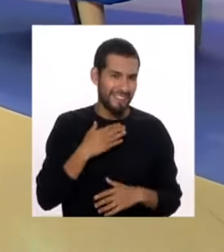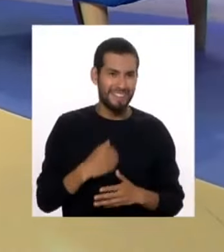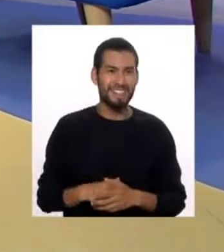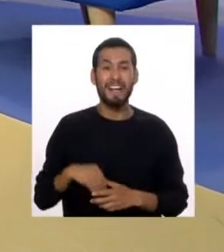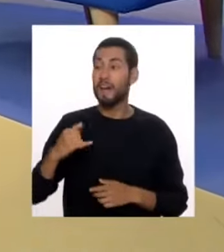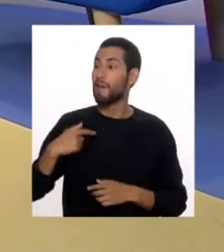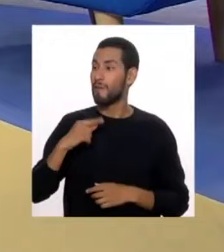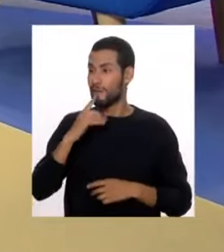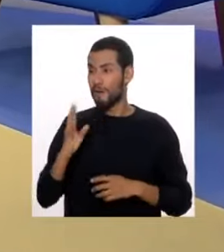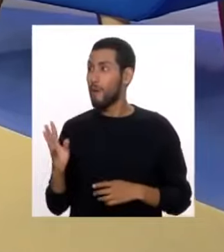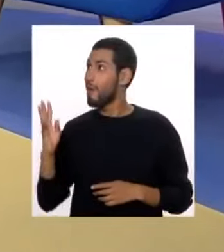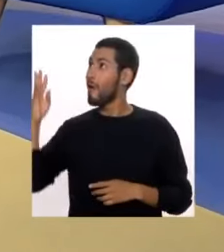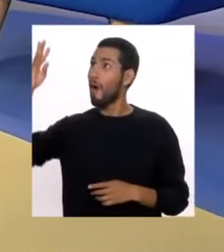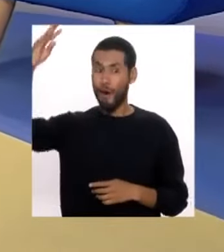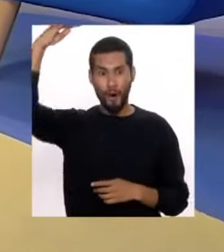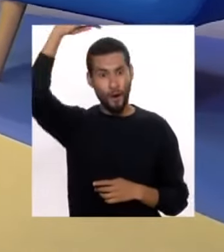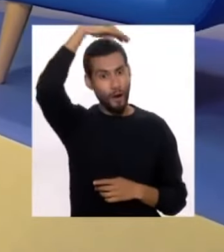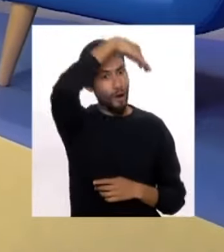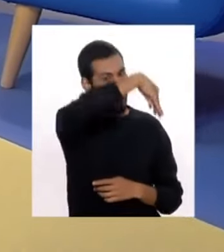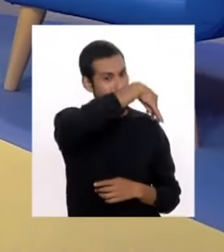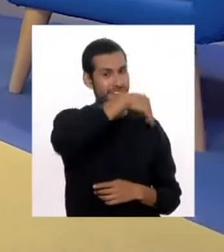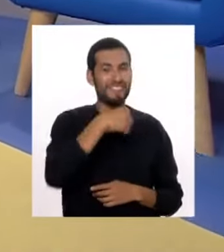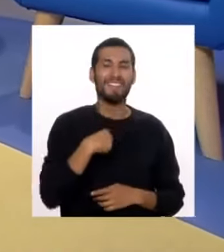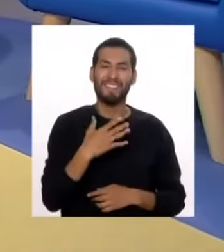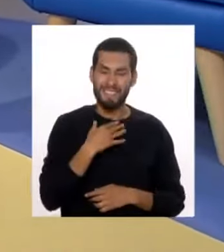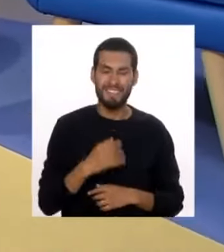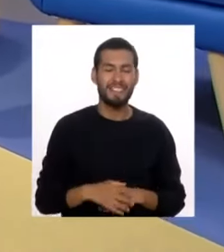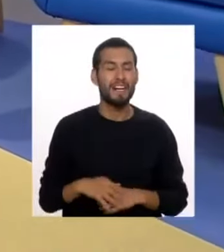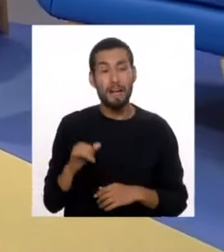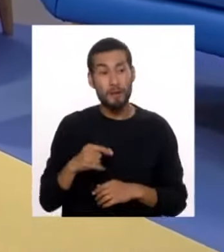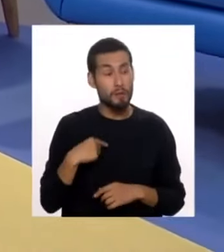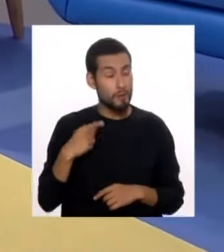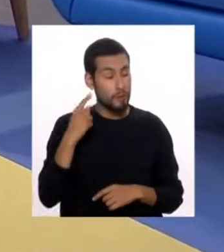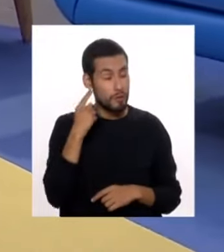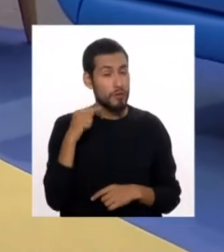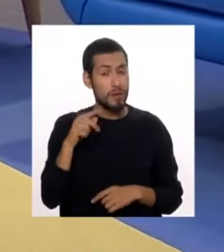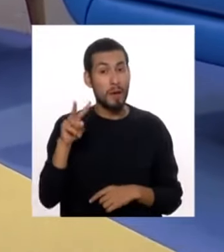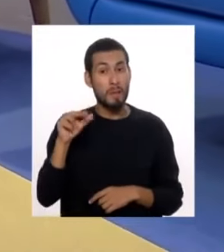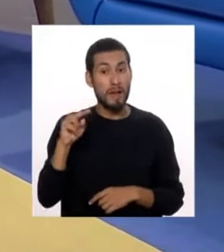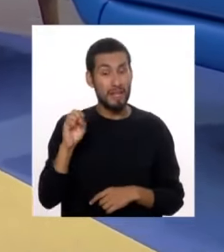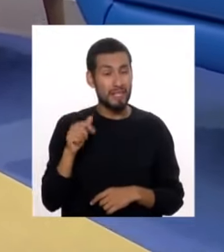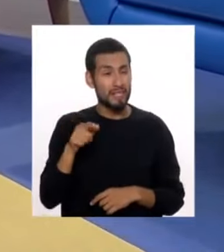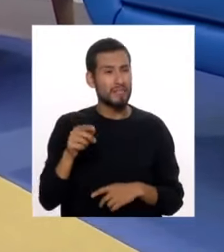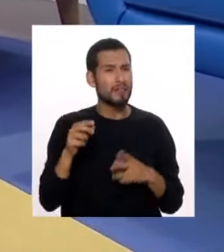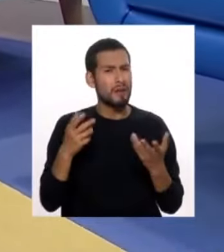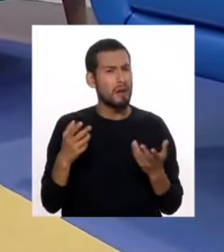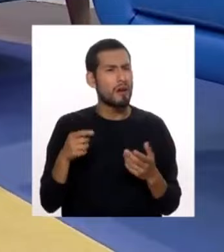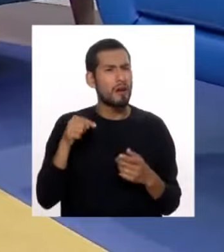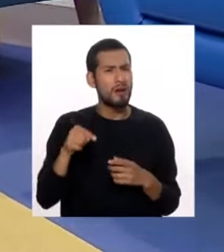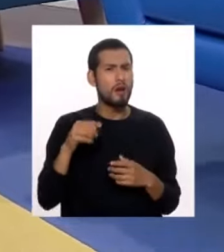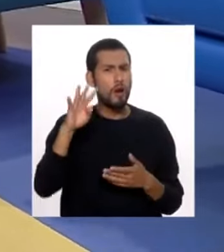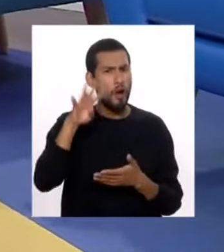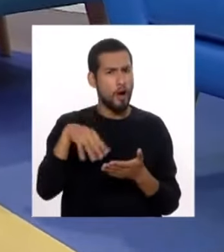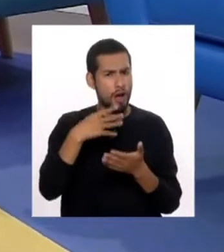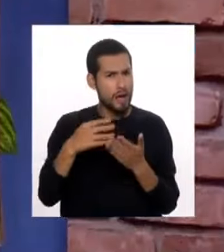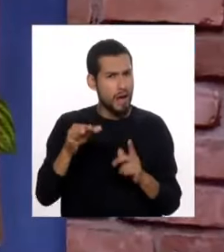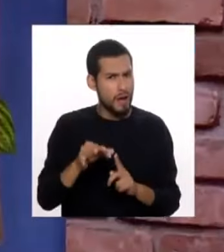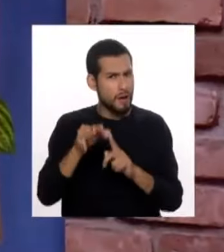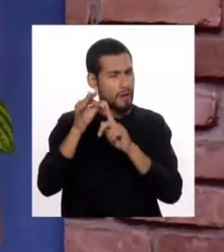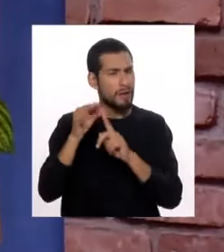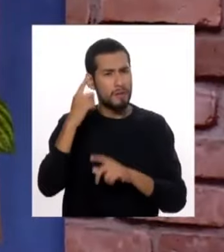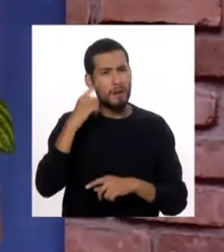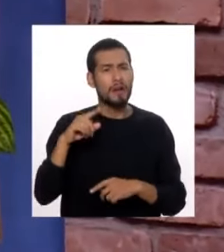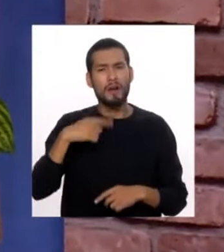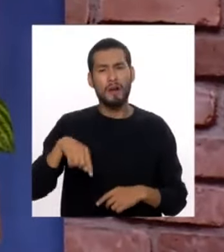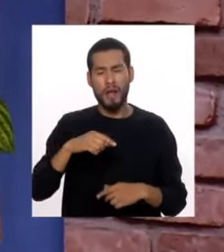túnel me gusta. Sí, el túnel también, pero algo que me ha gustado también que he escuchado ahora en la nota de Vanessa es que han hecho un horario especial para